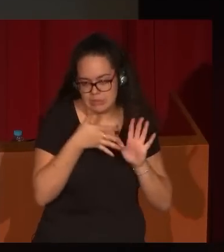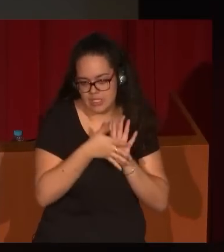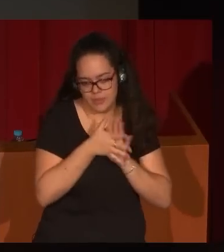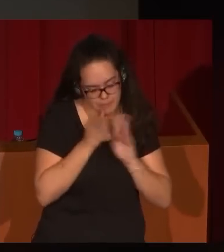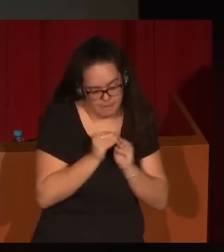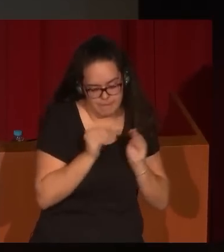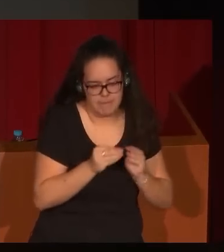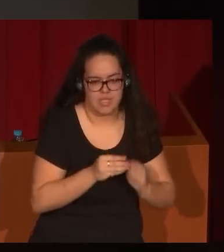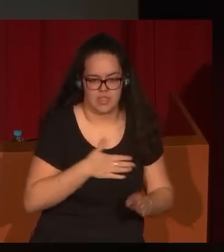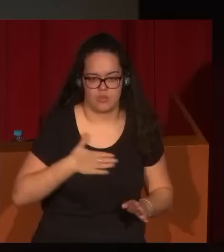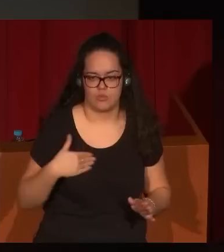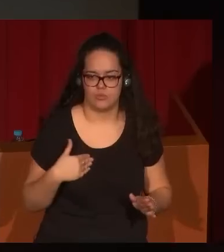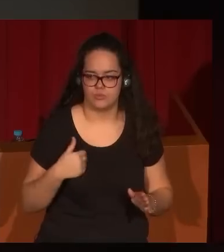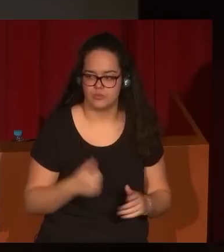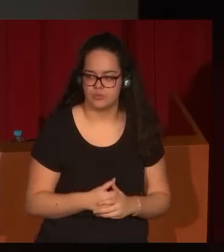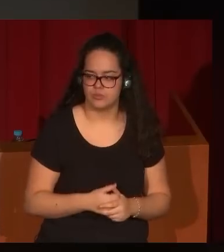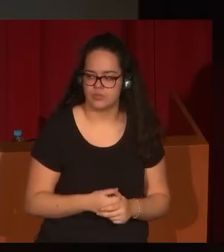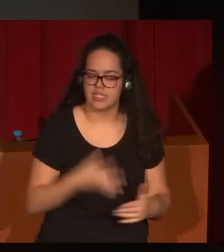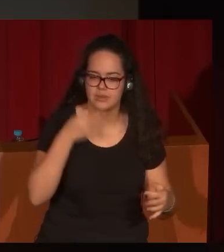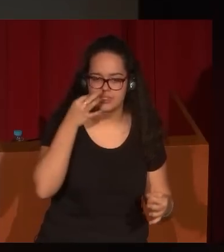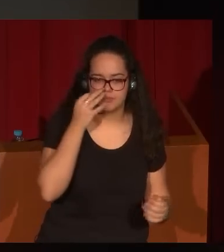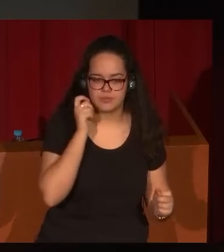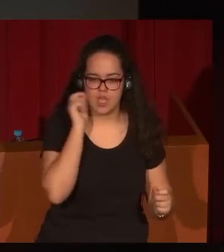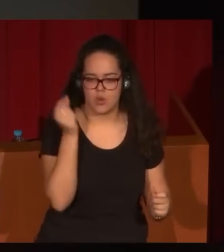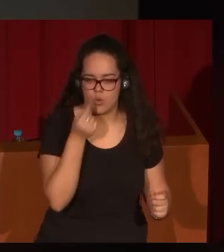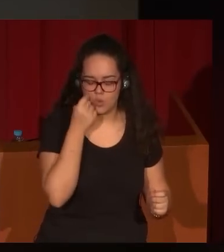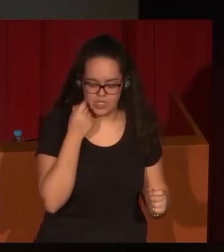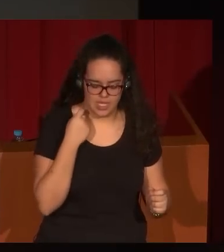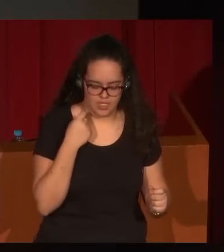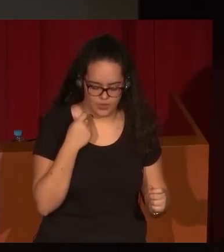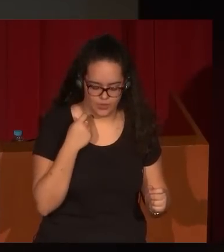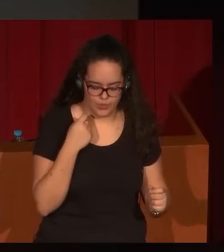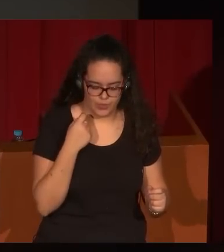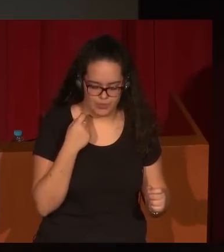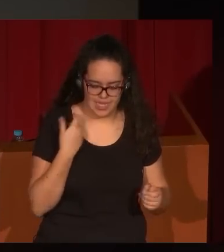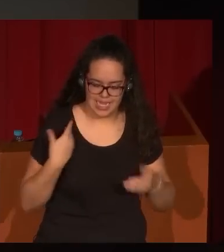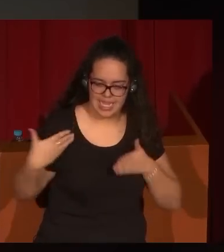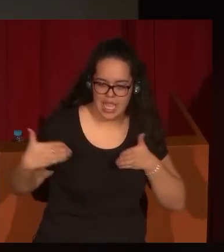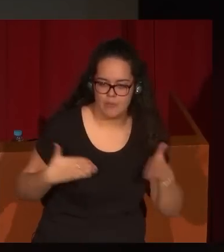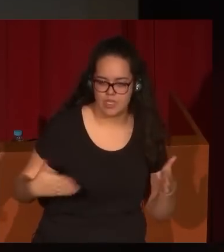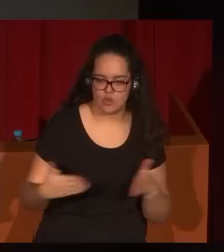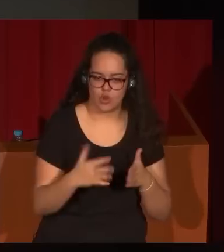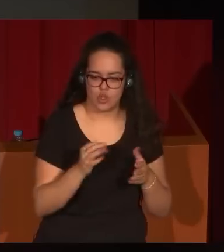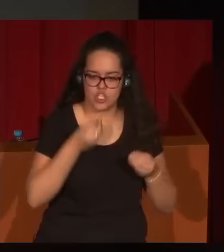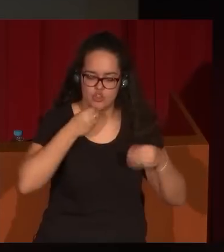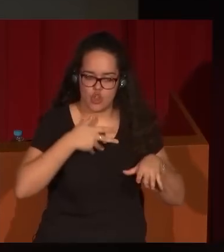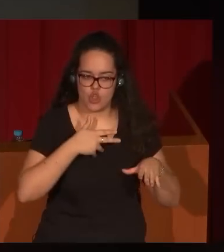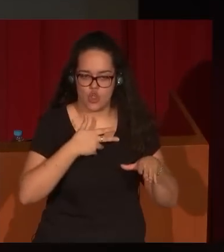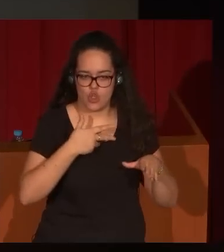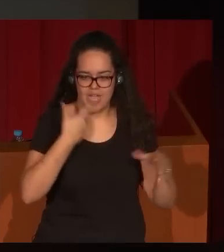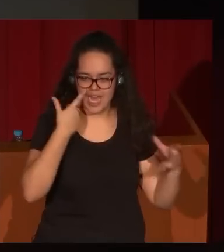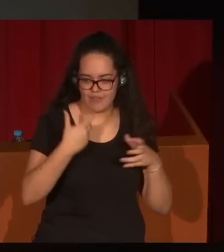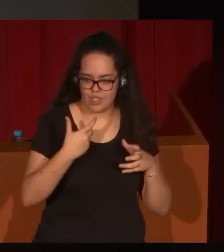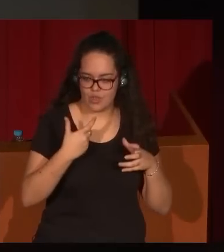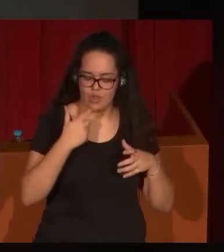muy breve. Para darnos cuenta realmente de cuál ha sido la trayectoria o el camino historiográfico que ha llevado